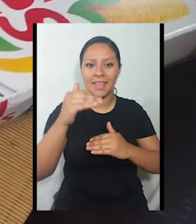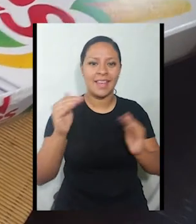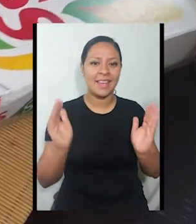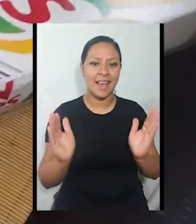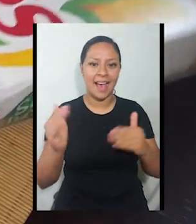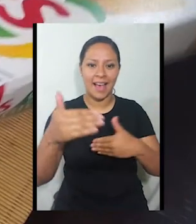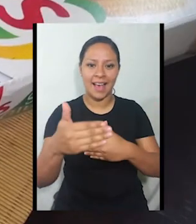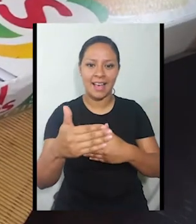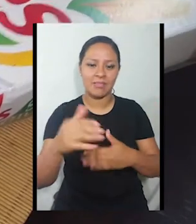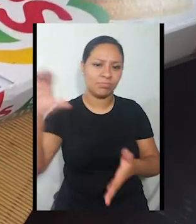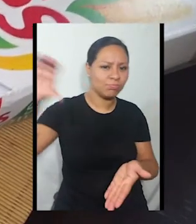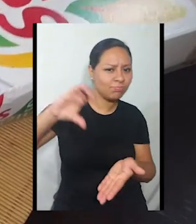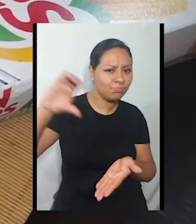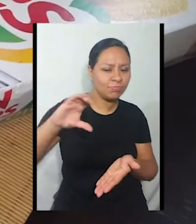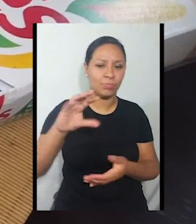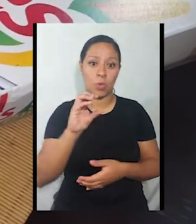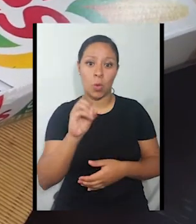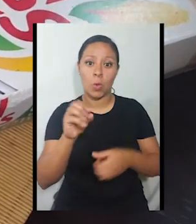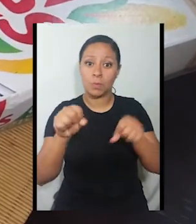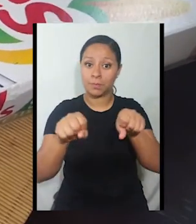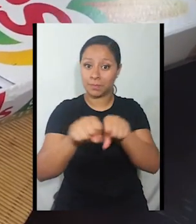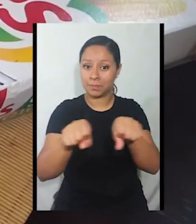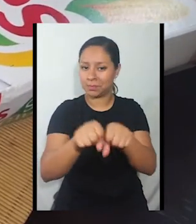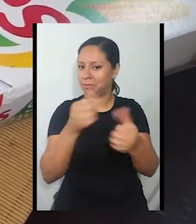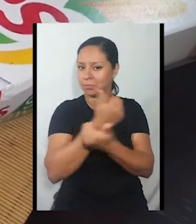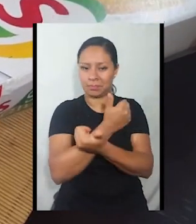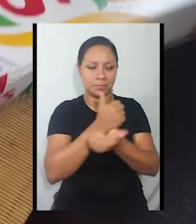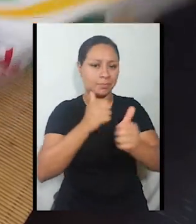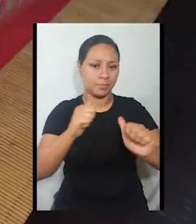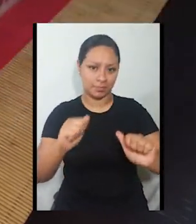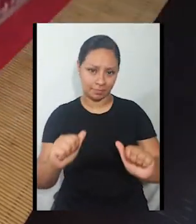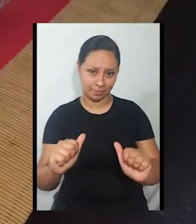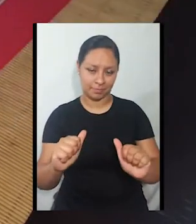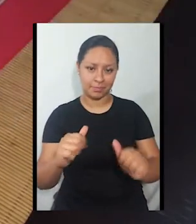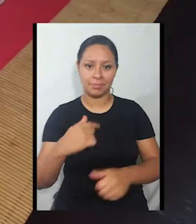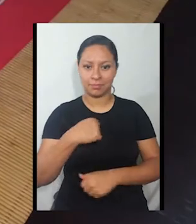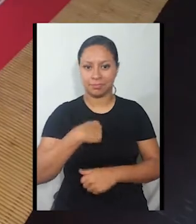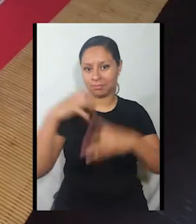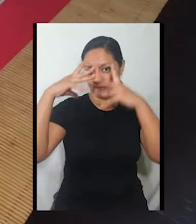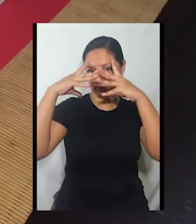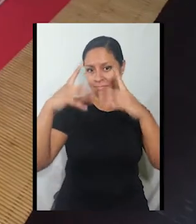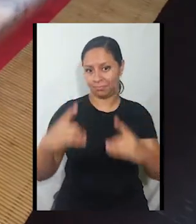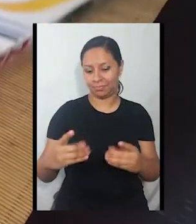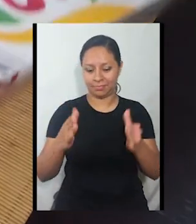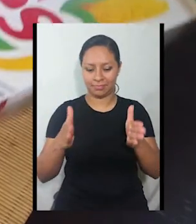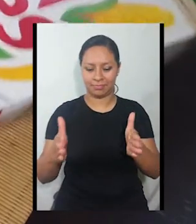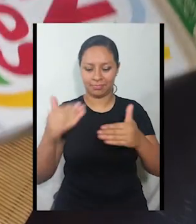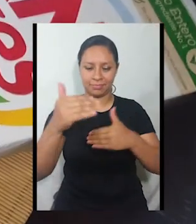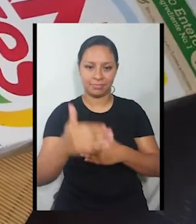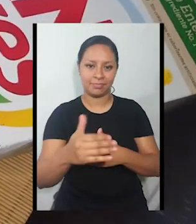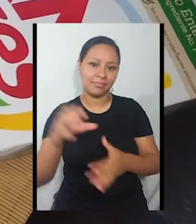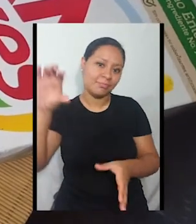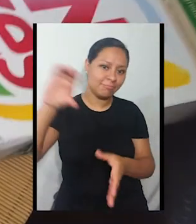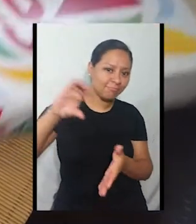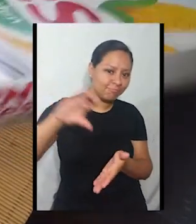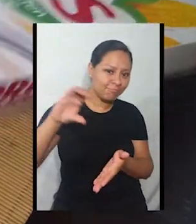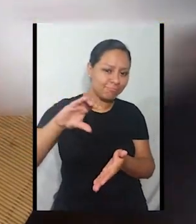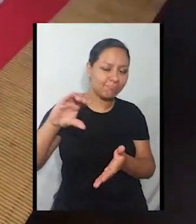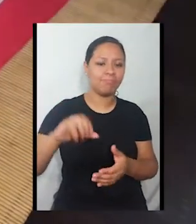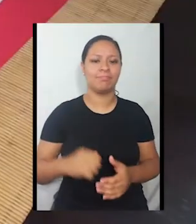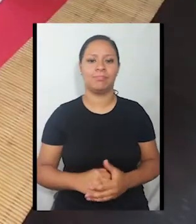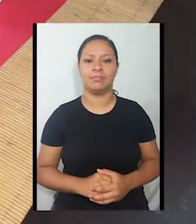zapatos. Cualquier caja que ustedes tengan en casa está bien, nos puede servir. Yo escogí una caja de cereal.